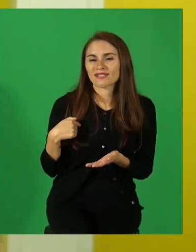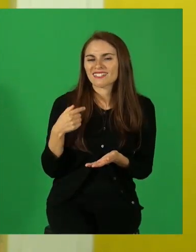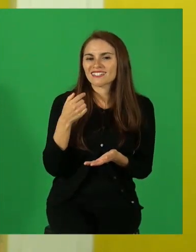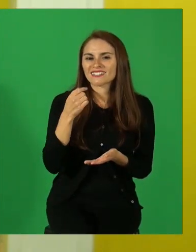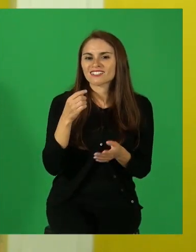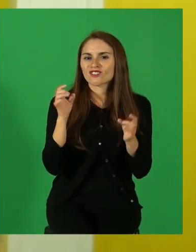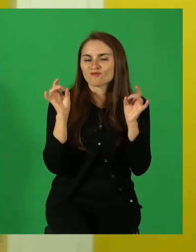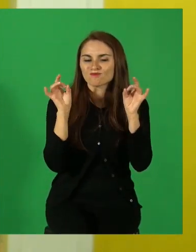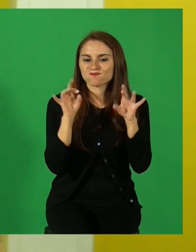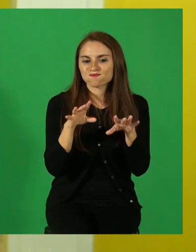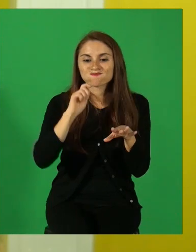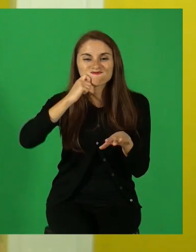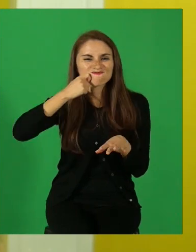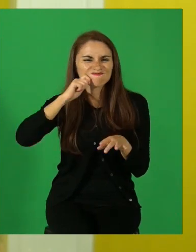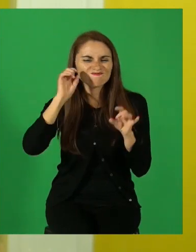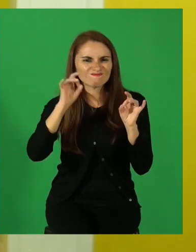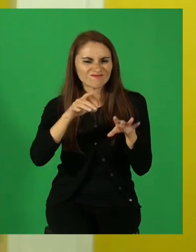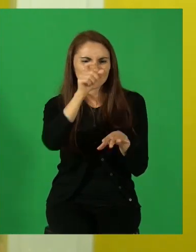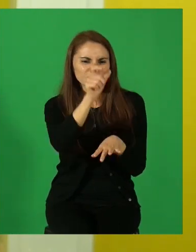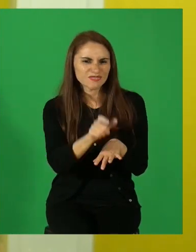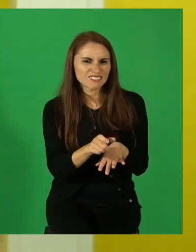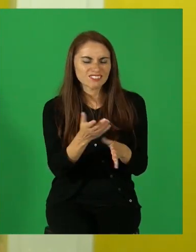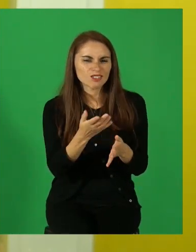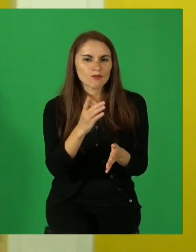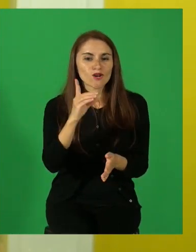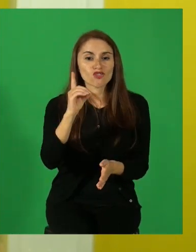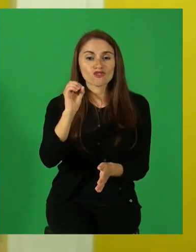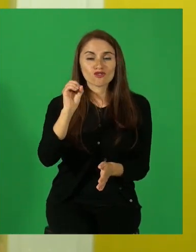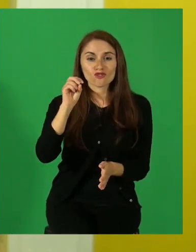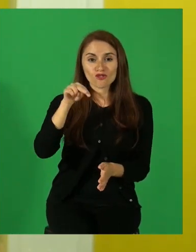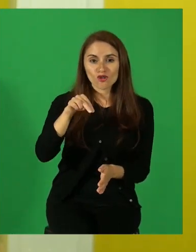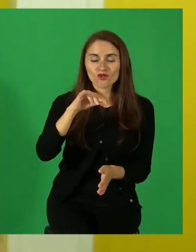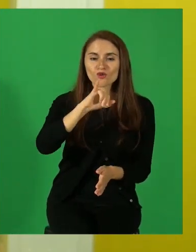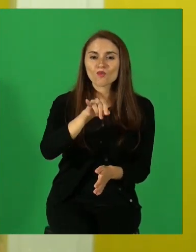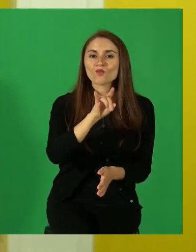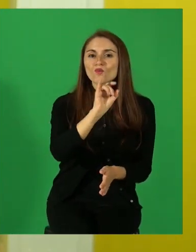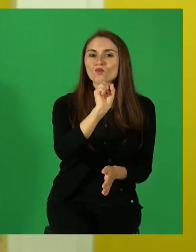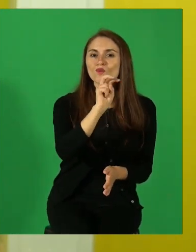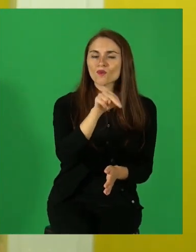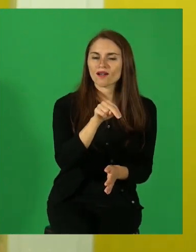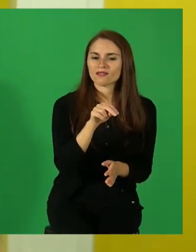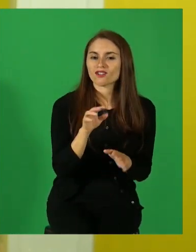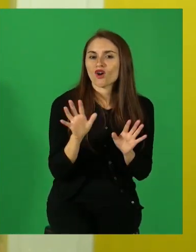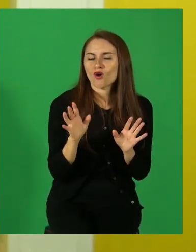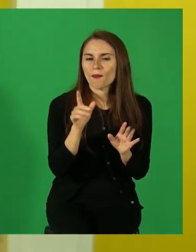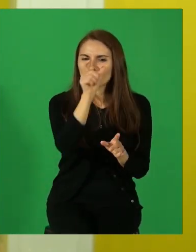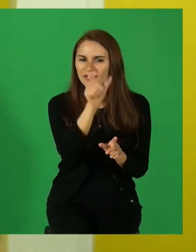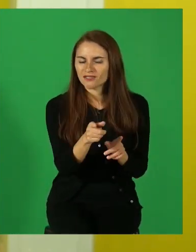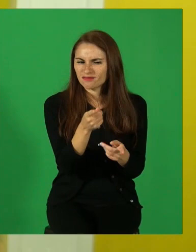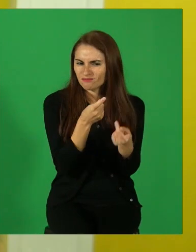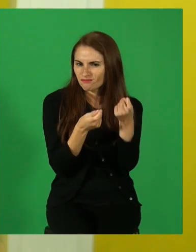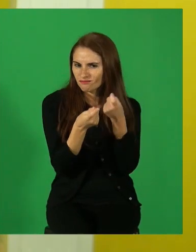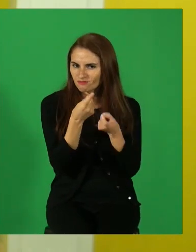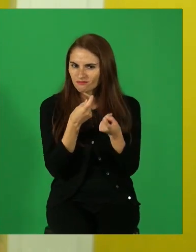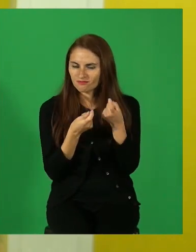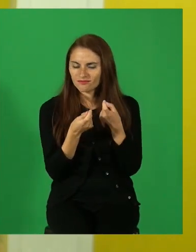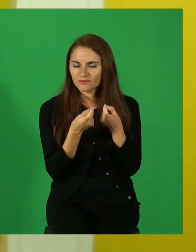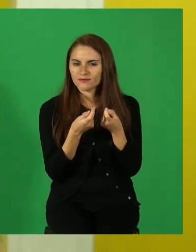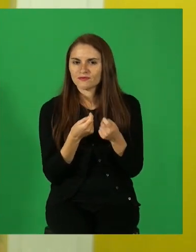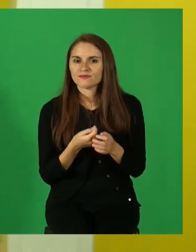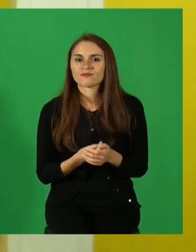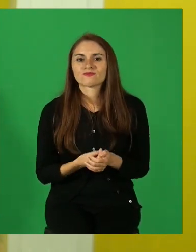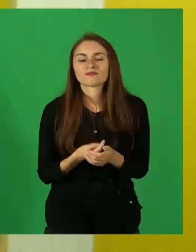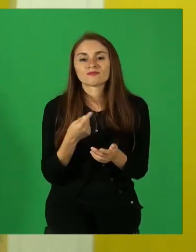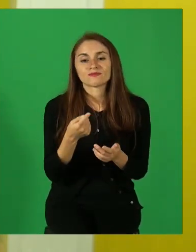conocemos a este personaje tipo, que es Don Juan o el seductor. Otro personaje que vas a